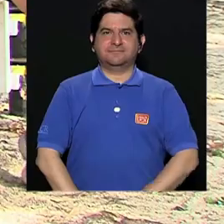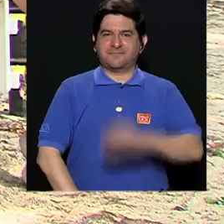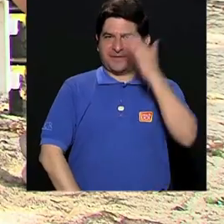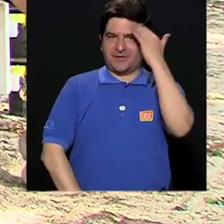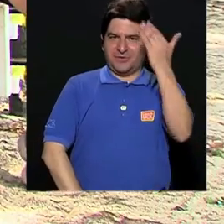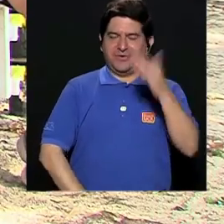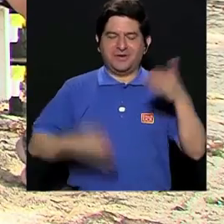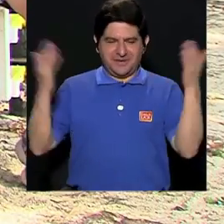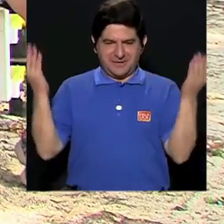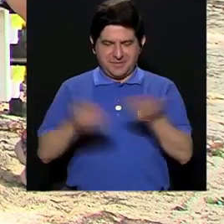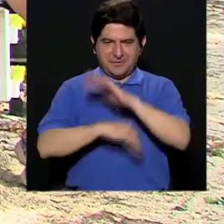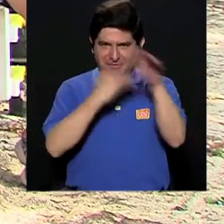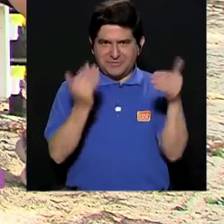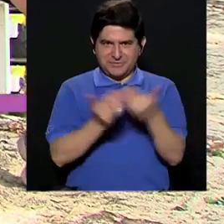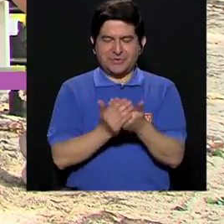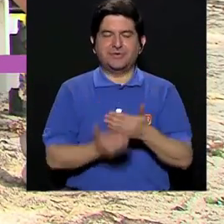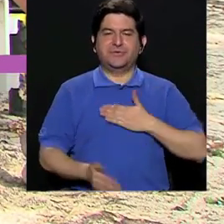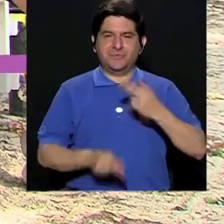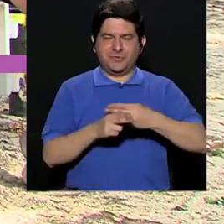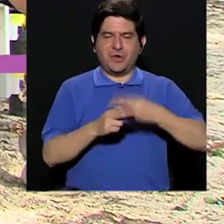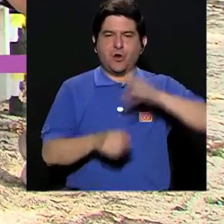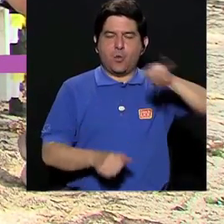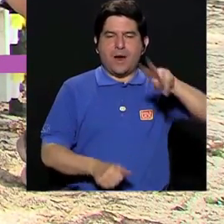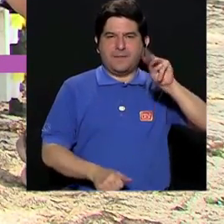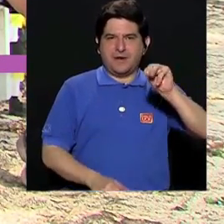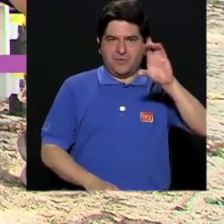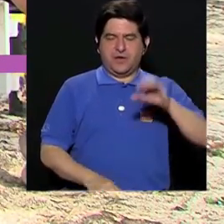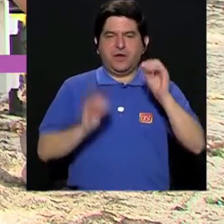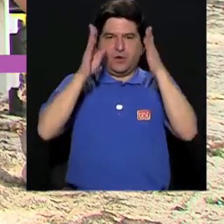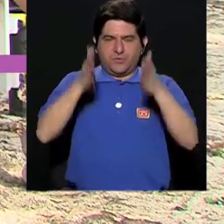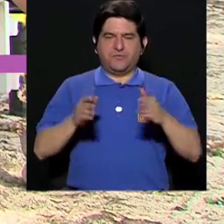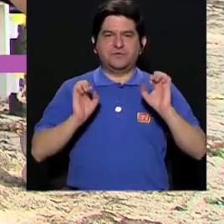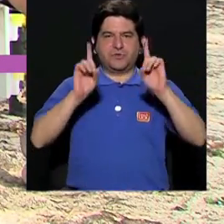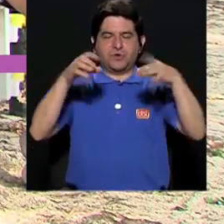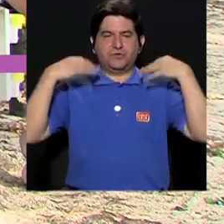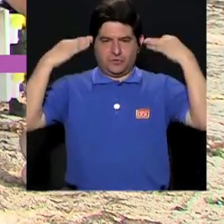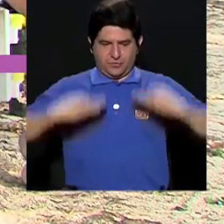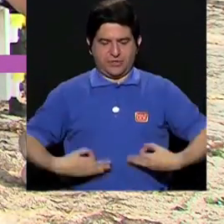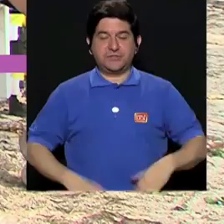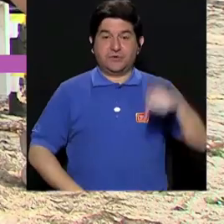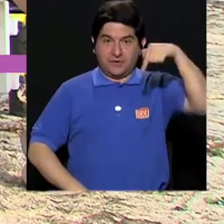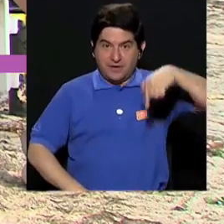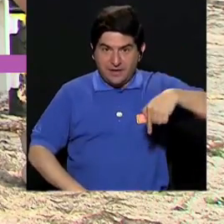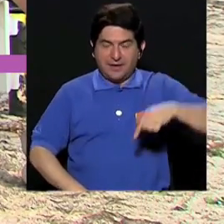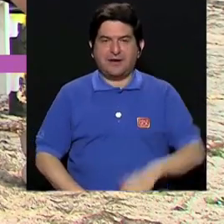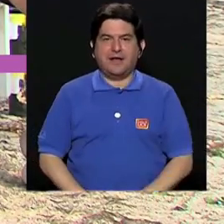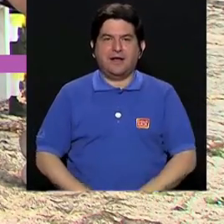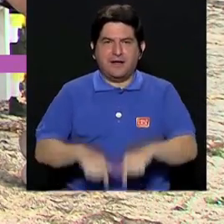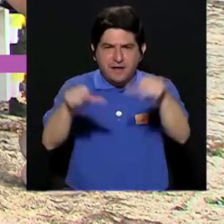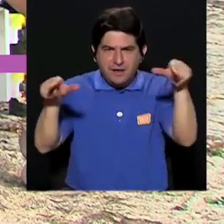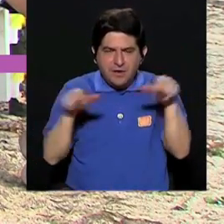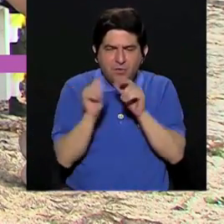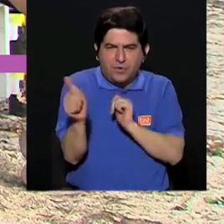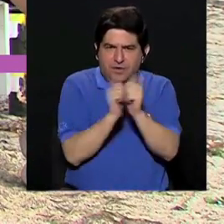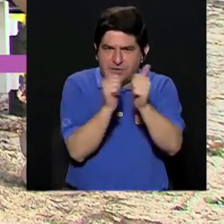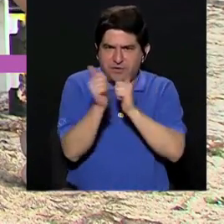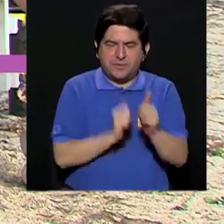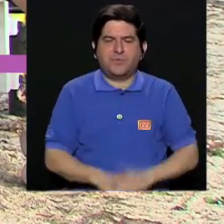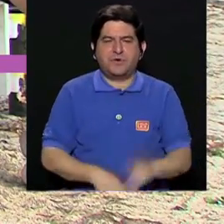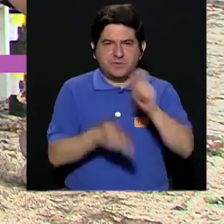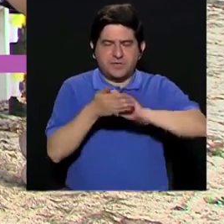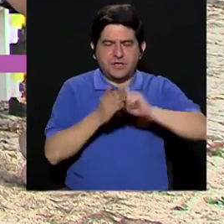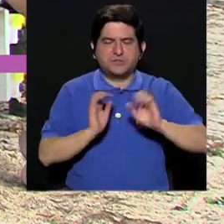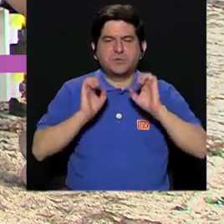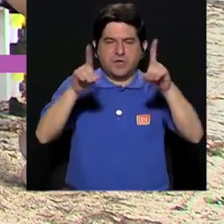Hola, bienvenidos. Mi nombre es Juan Manuel Camacho, profesor de educación física. Nos encontramos en las instalaciones deportivas de la escuela de educación